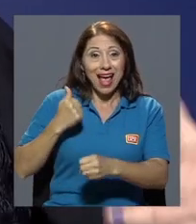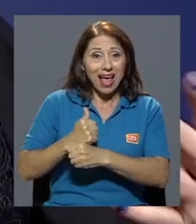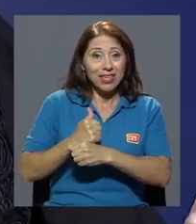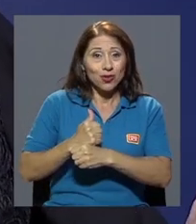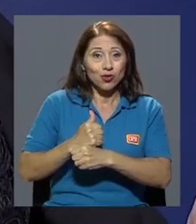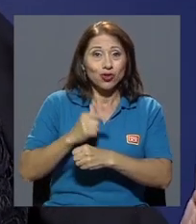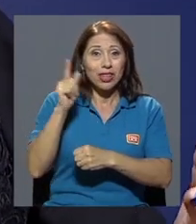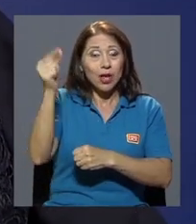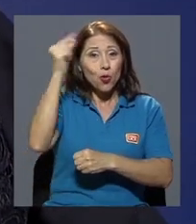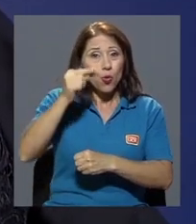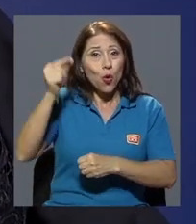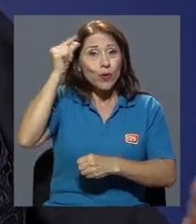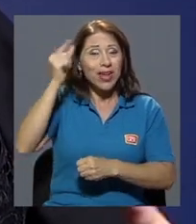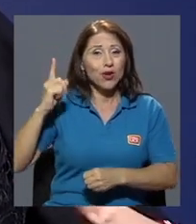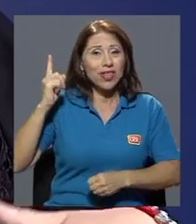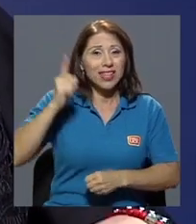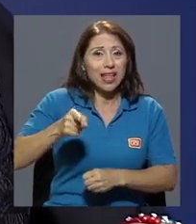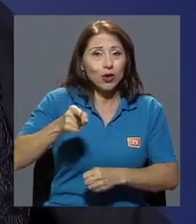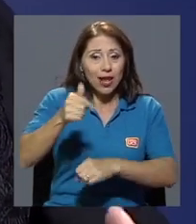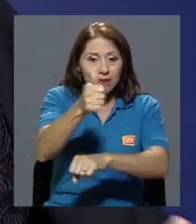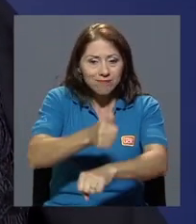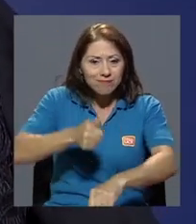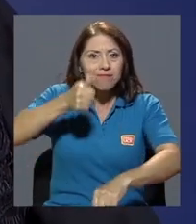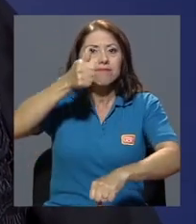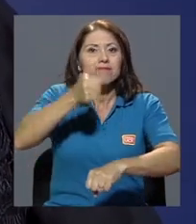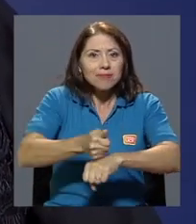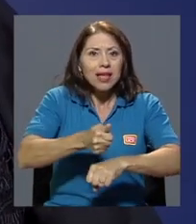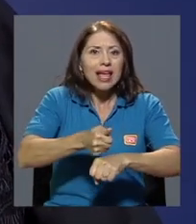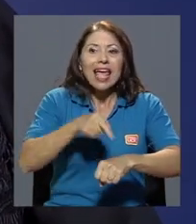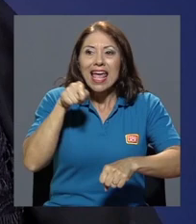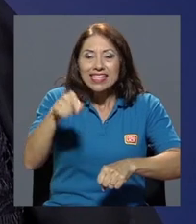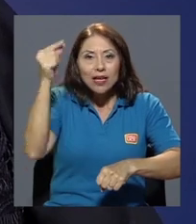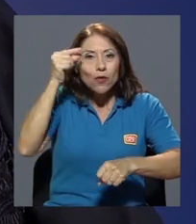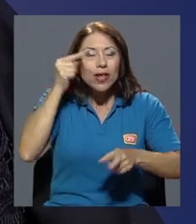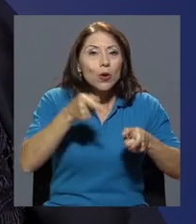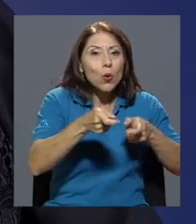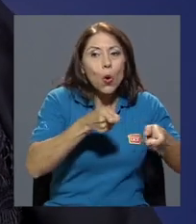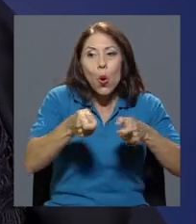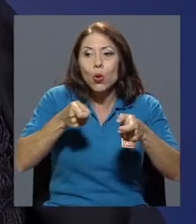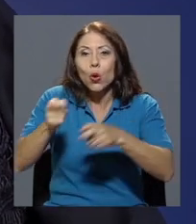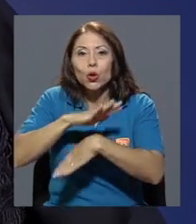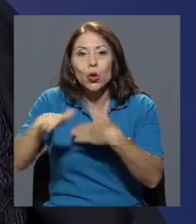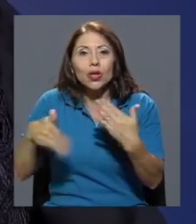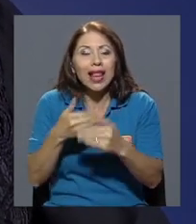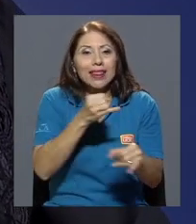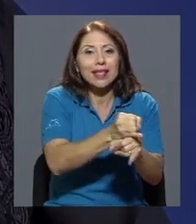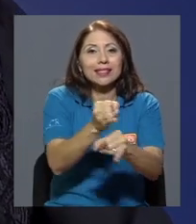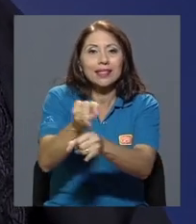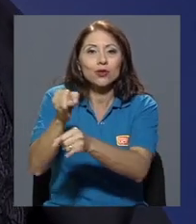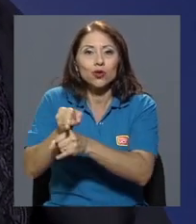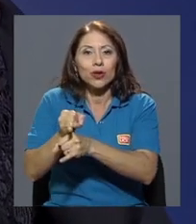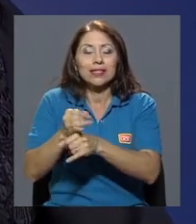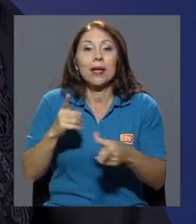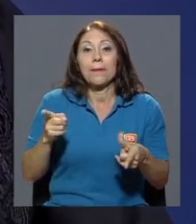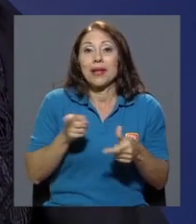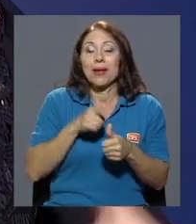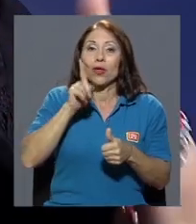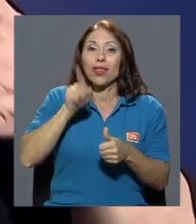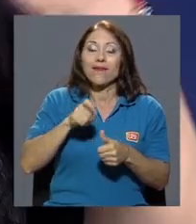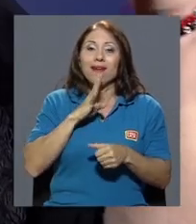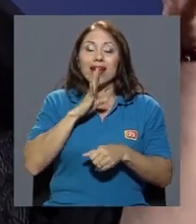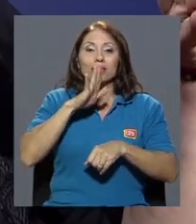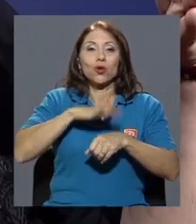de un gobierno de estilo dictatorial tiene control total de las instituciones. Entonces, tenemos que hablar primero de transformar,